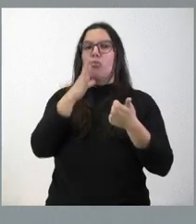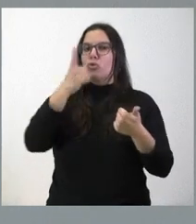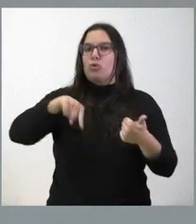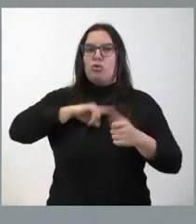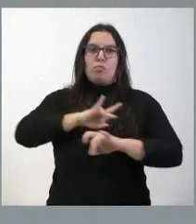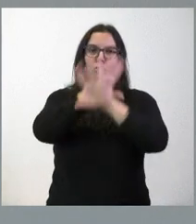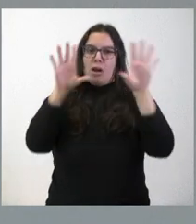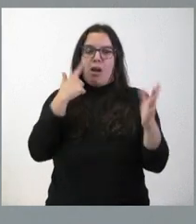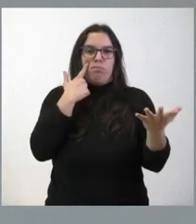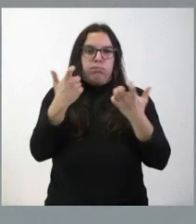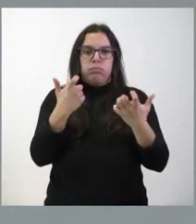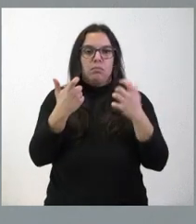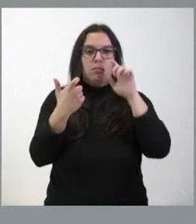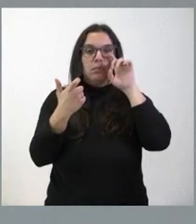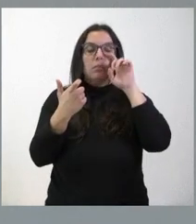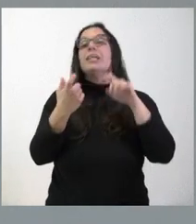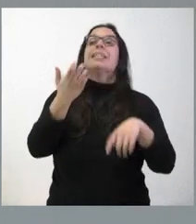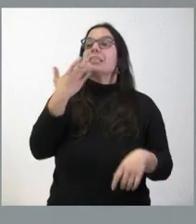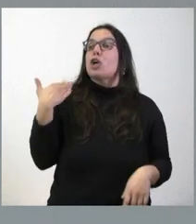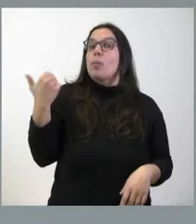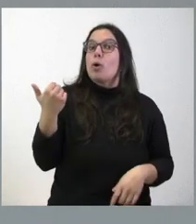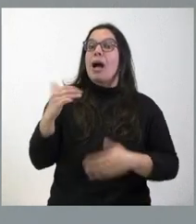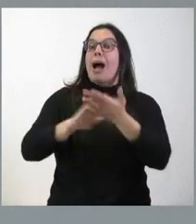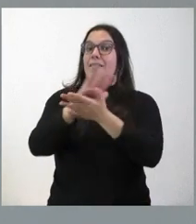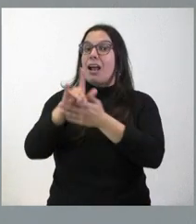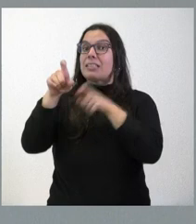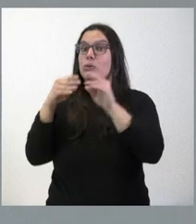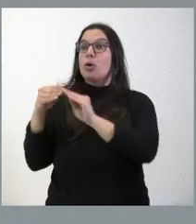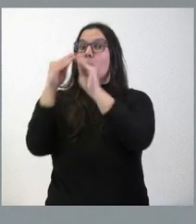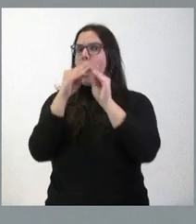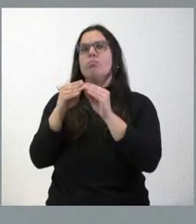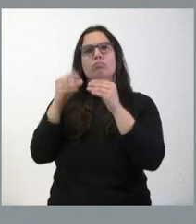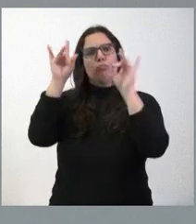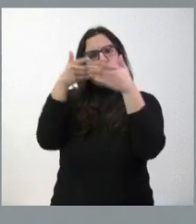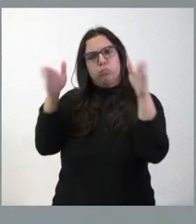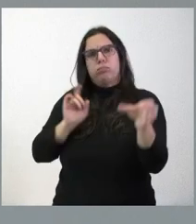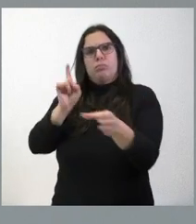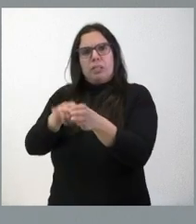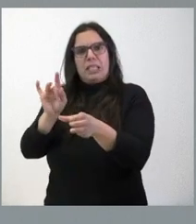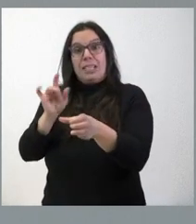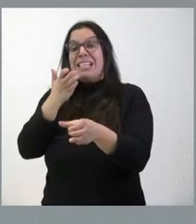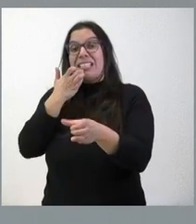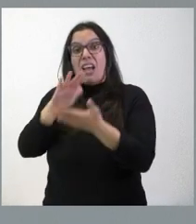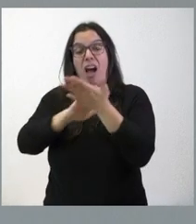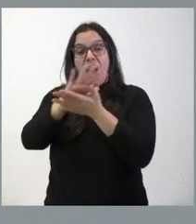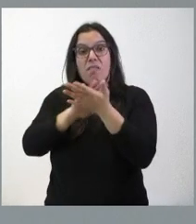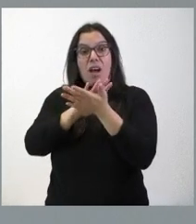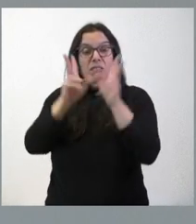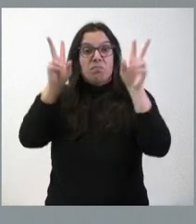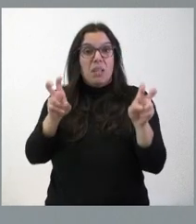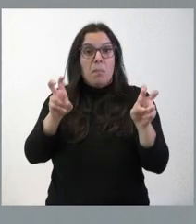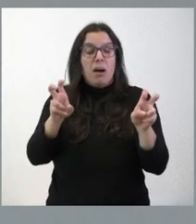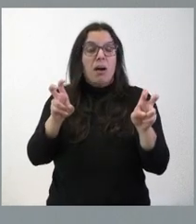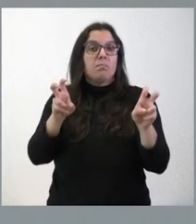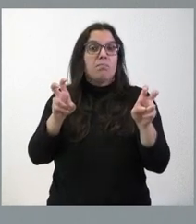y muy evidente de que nosotros, si se nos convoca para hablar de la EBAU única, estamos totalmente de acuerdo. Si de lo que se trata es de hablar de cómo